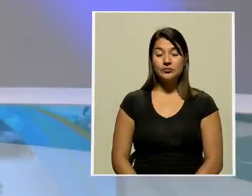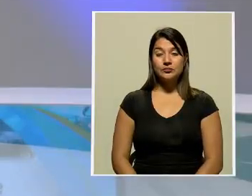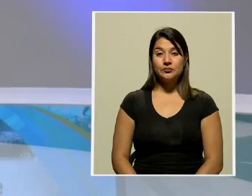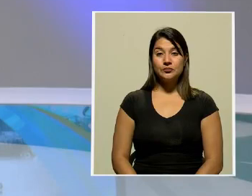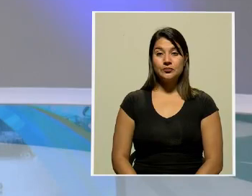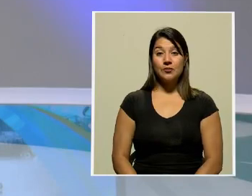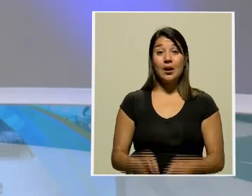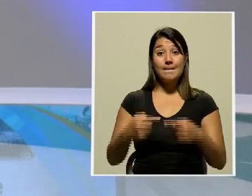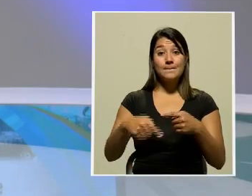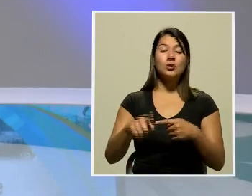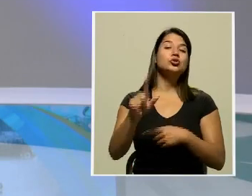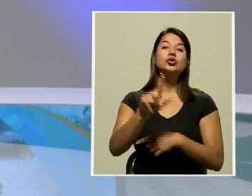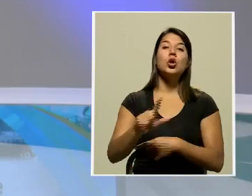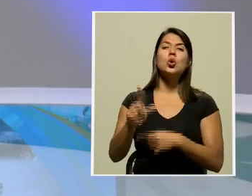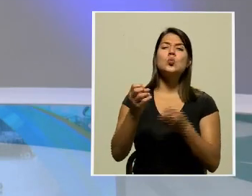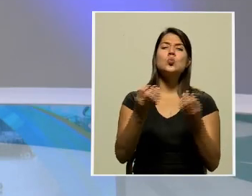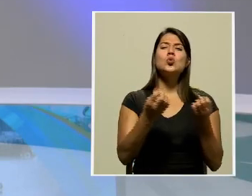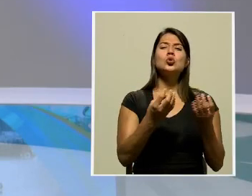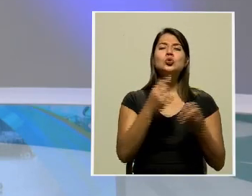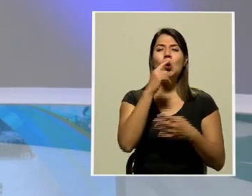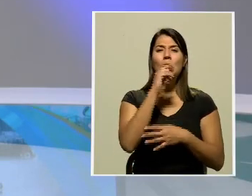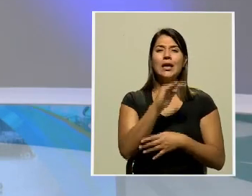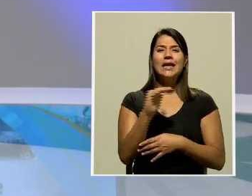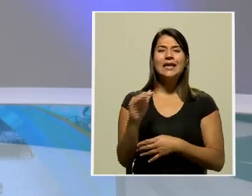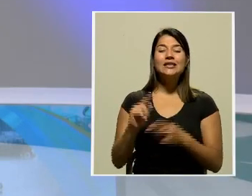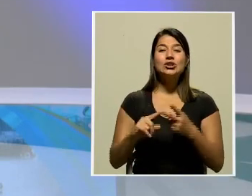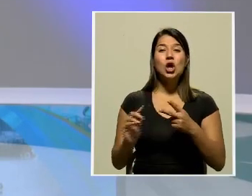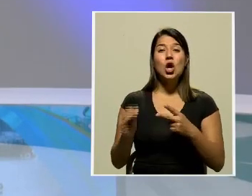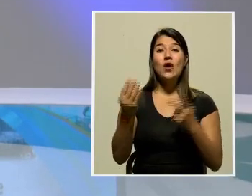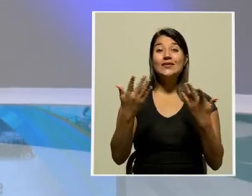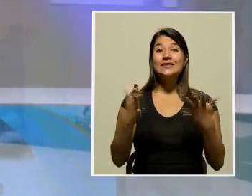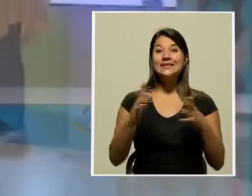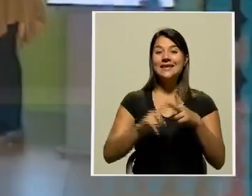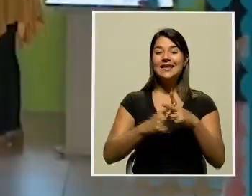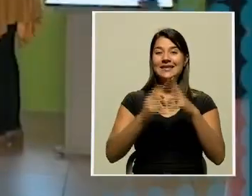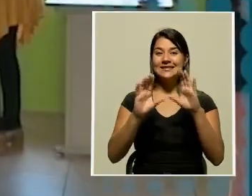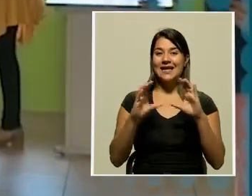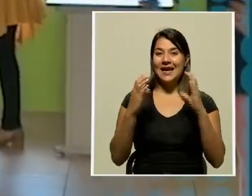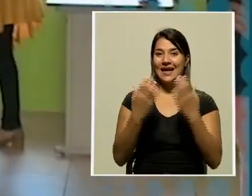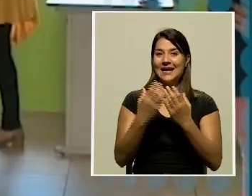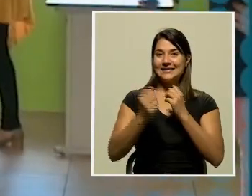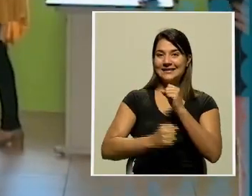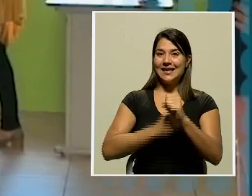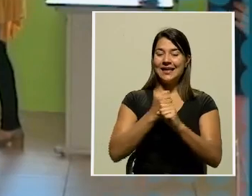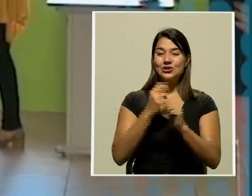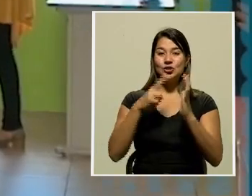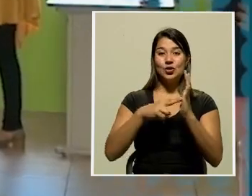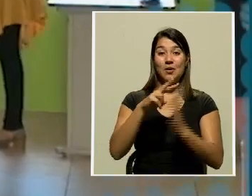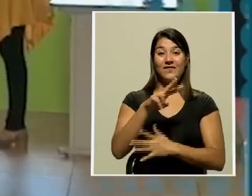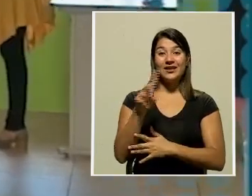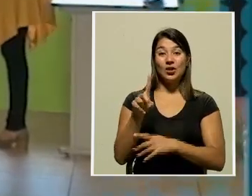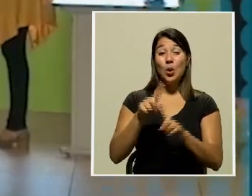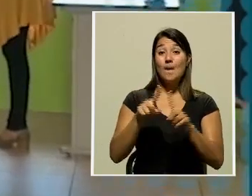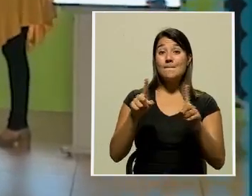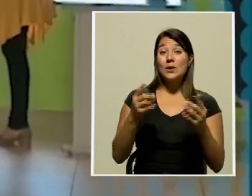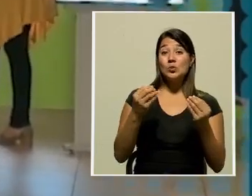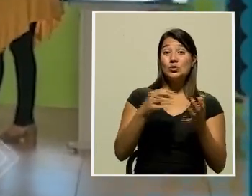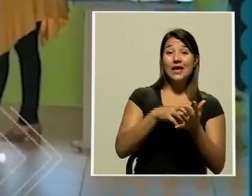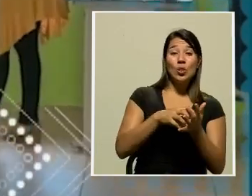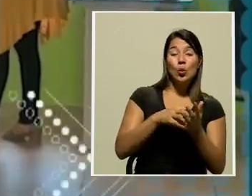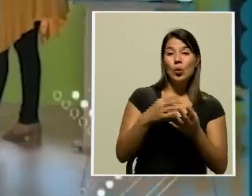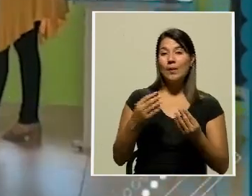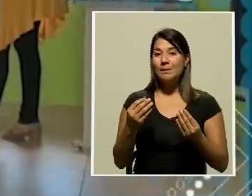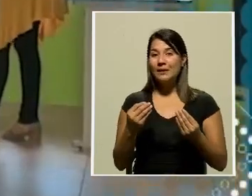El próximo lunes miles de niños y jóvenes iniciarán el curso lectivo 2021. Sin embargo, las dudas y miedos persisten.